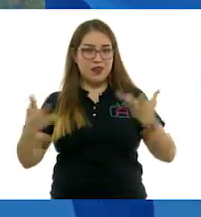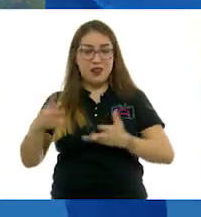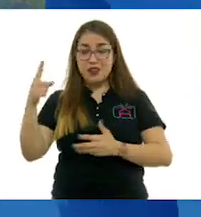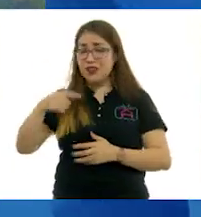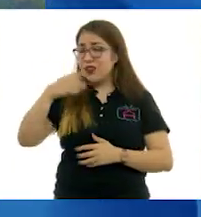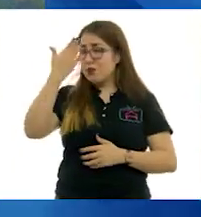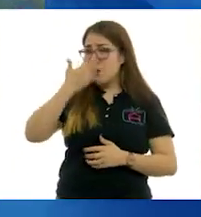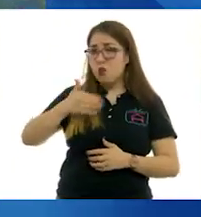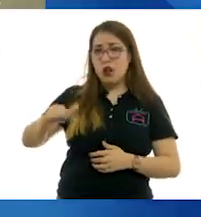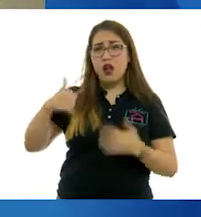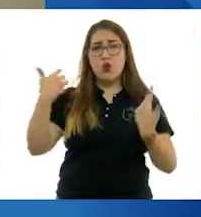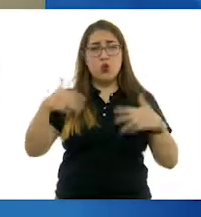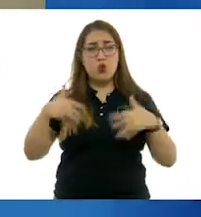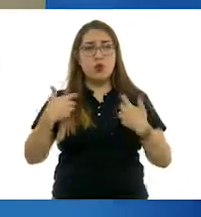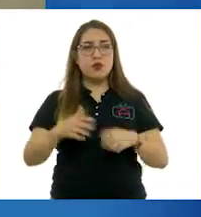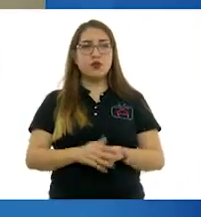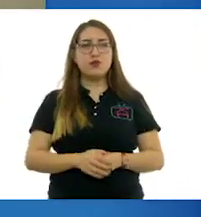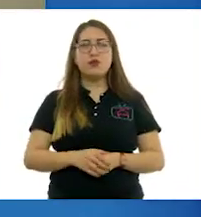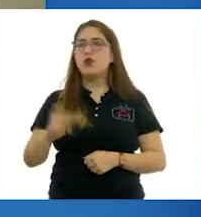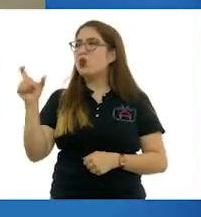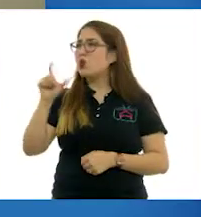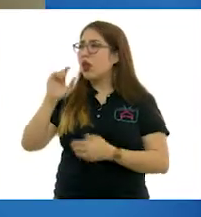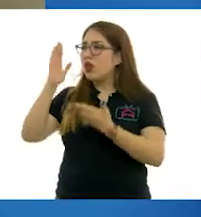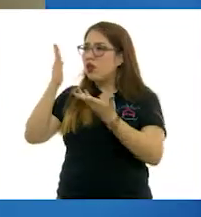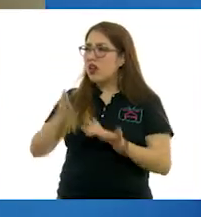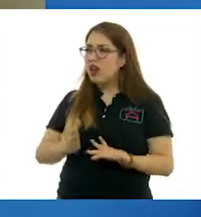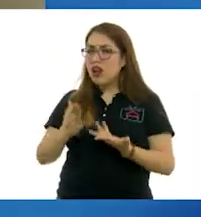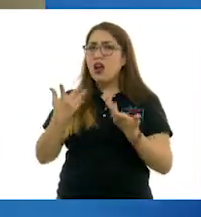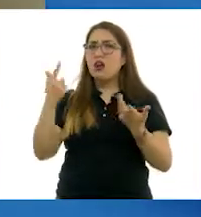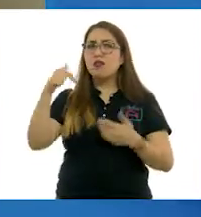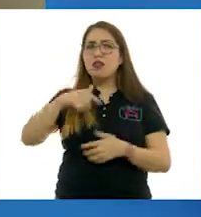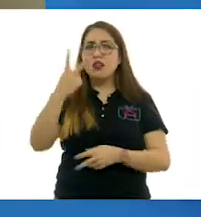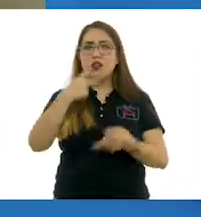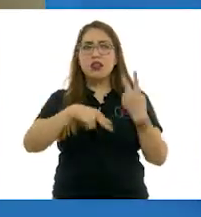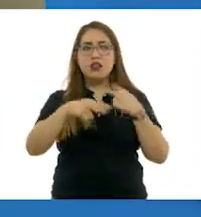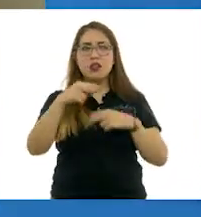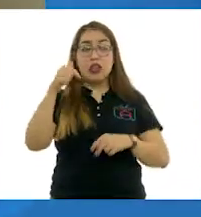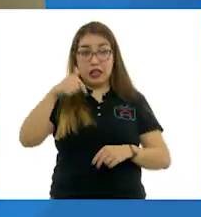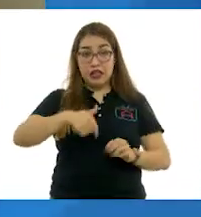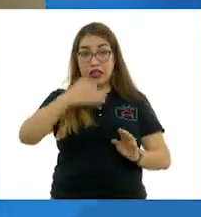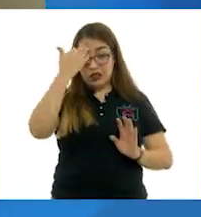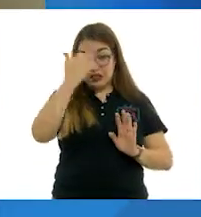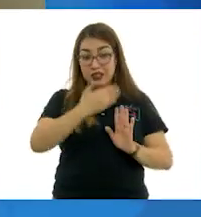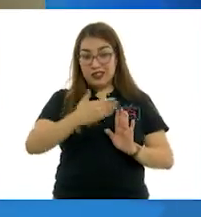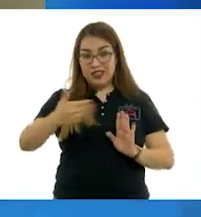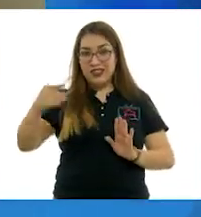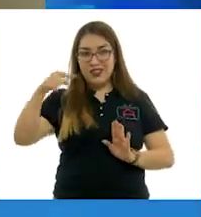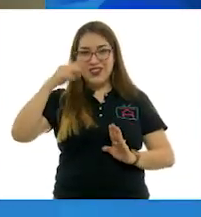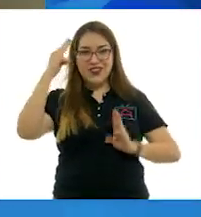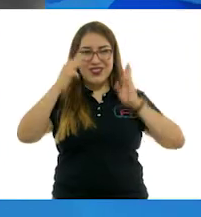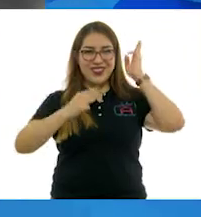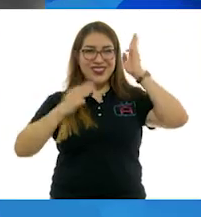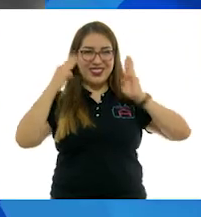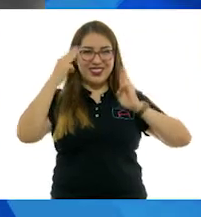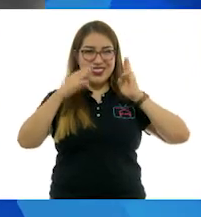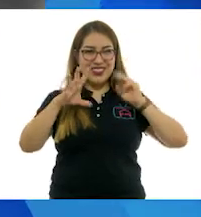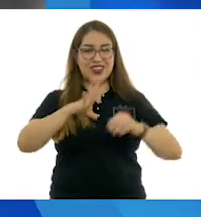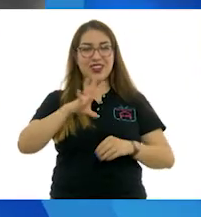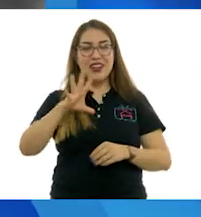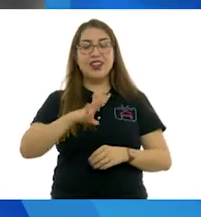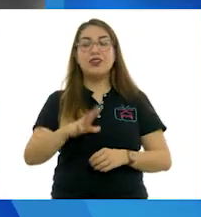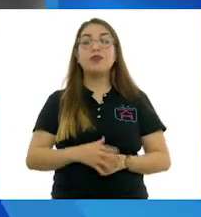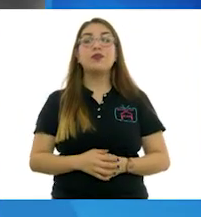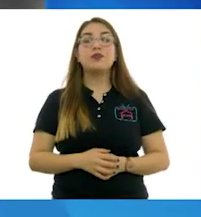popular. ¿Cuándo llega Leonora Carrington a México? Hay una sección aquí en la exposición de Renato